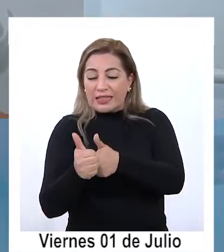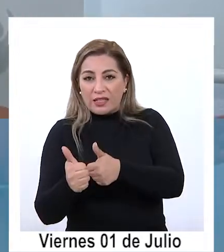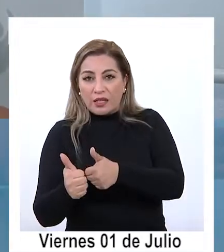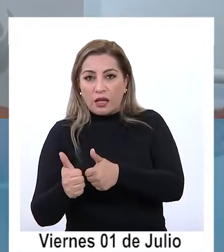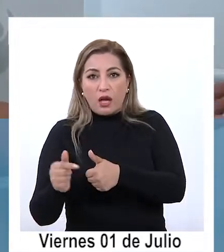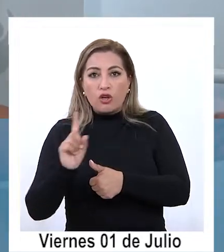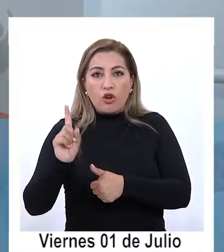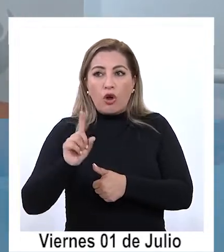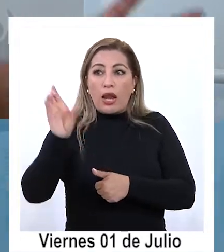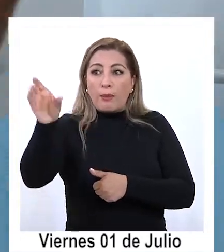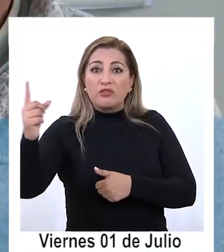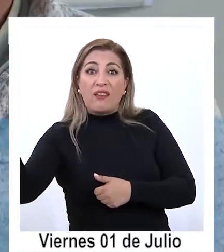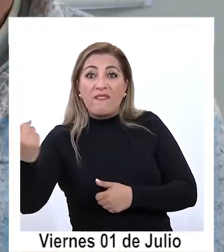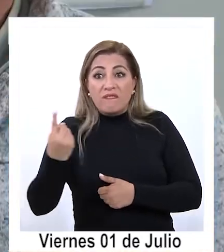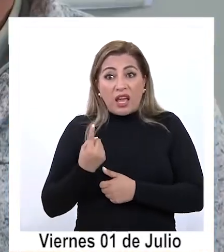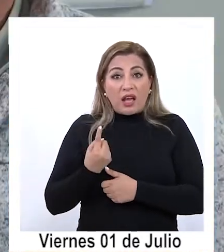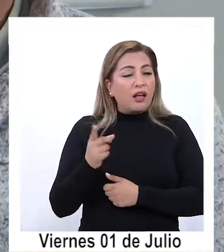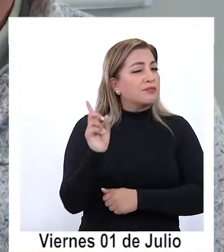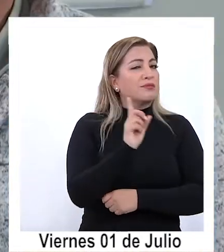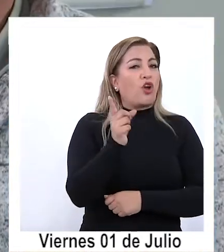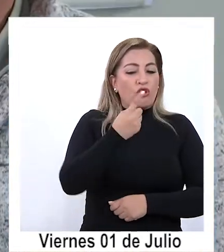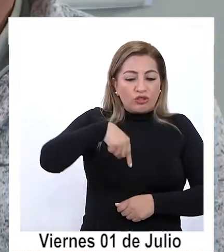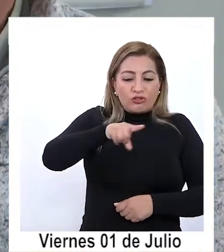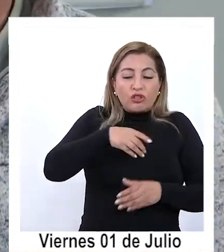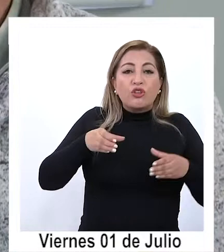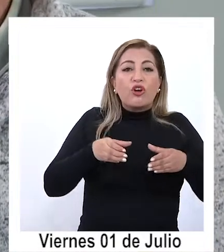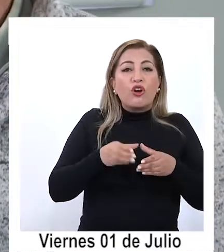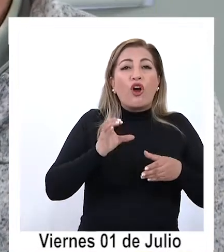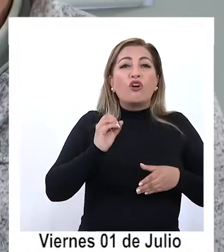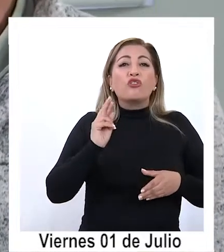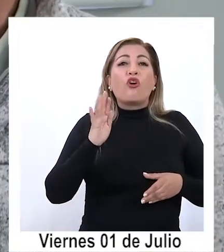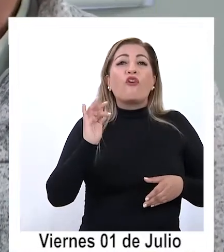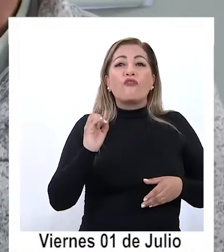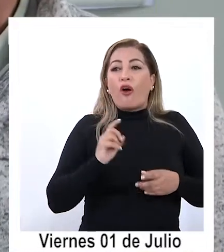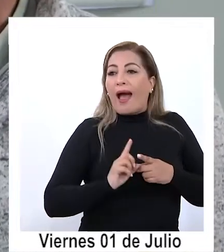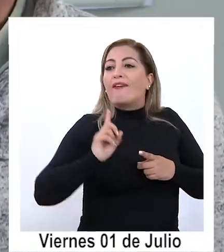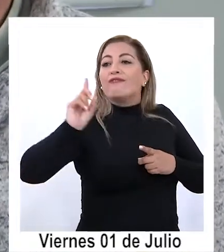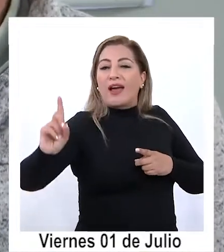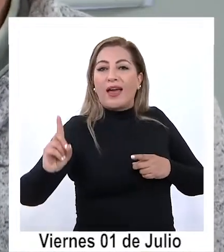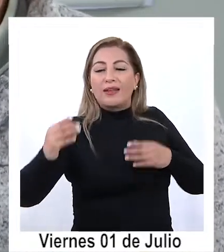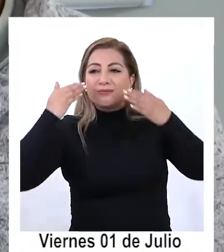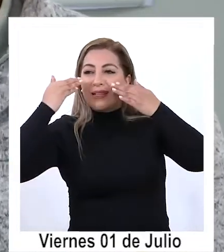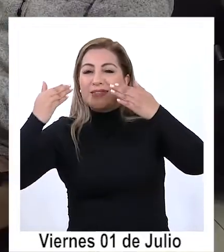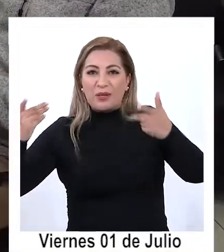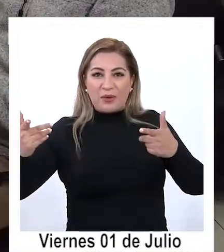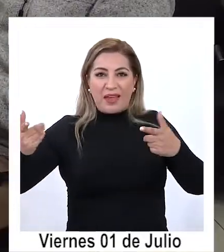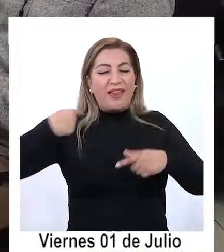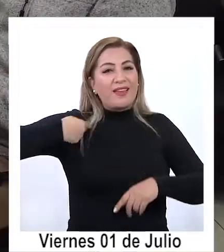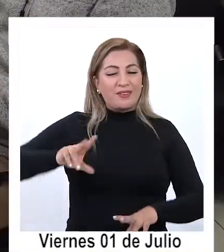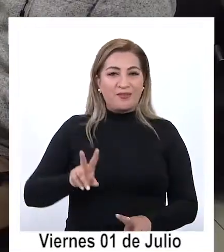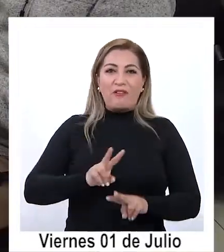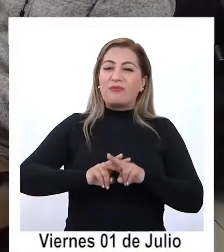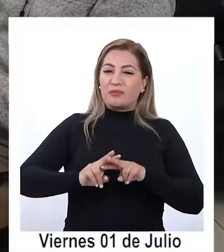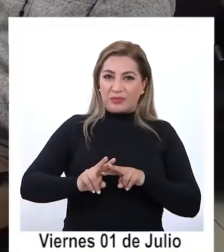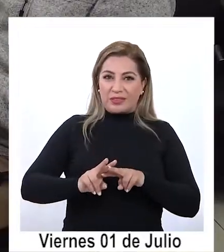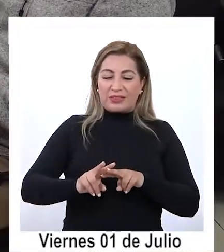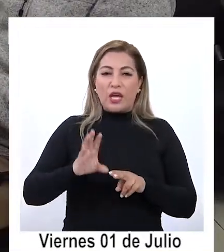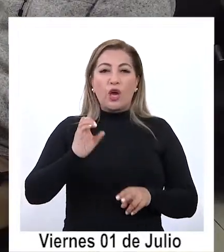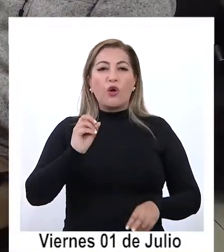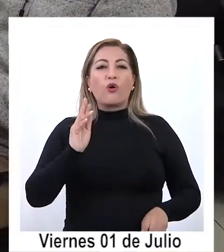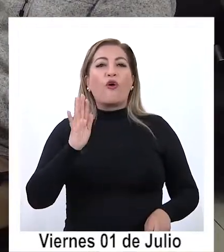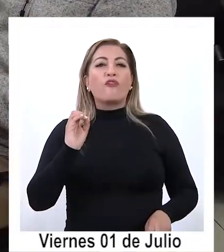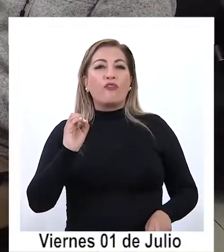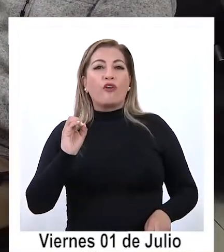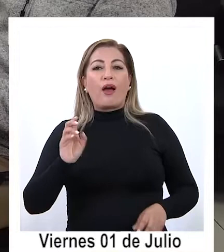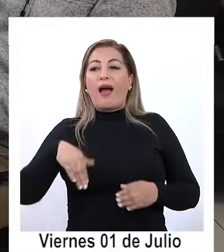no que la gente venga a la Corfo y lo vea tan alto ¿no? entonces vamos a instaurar una Corfo en